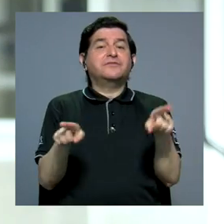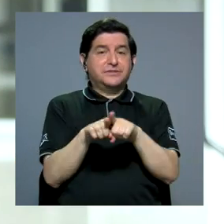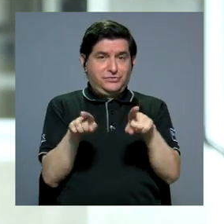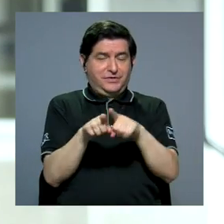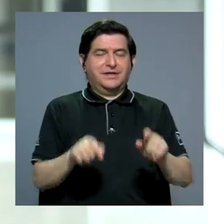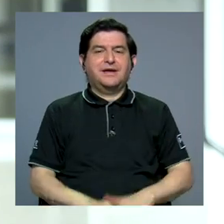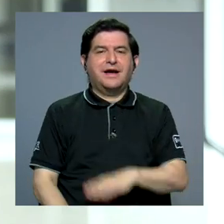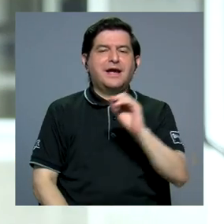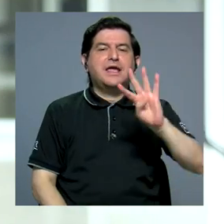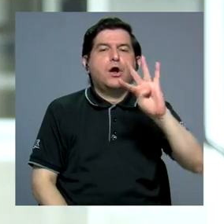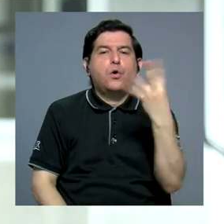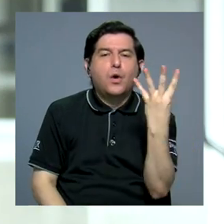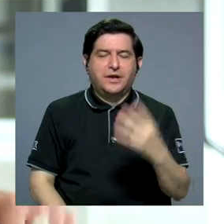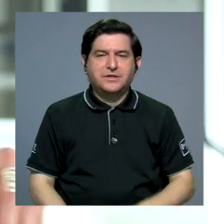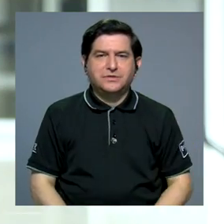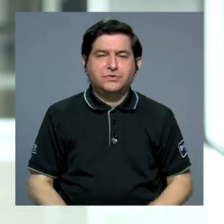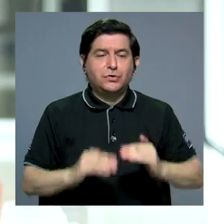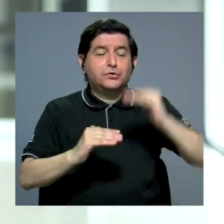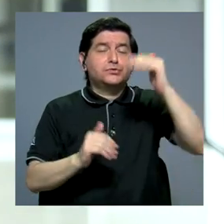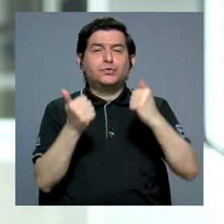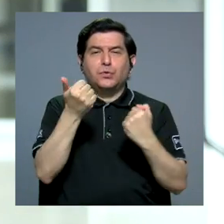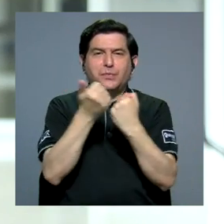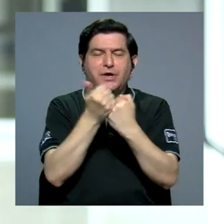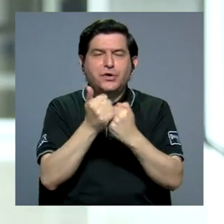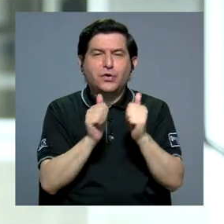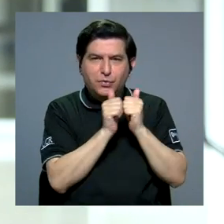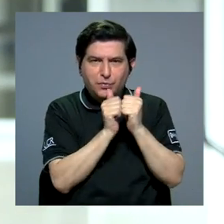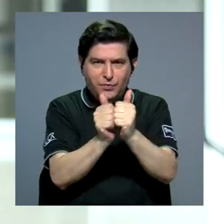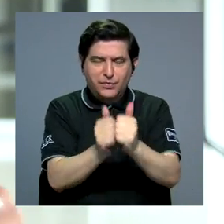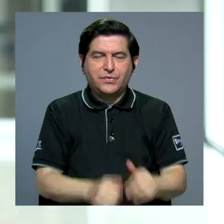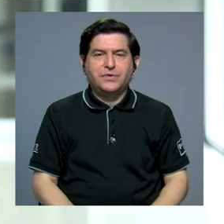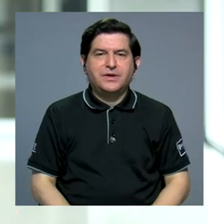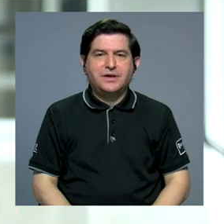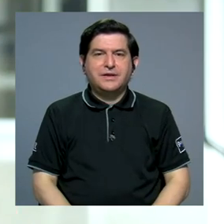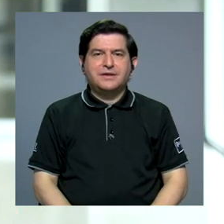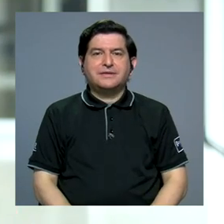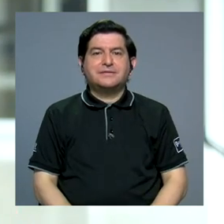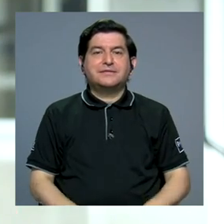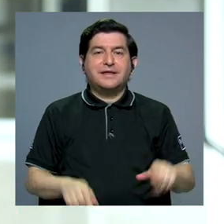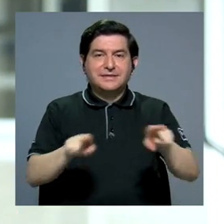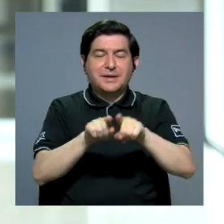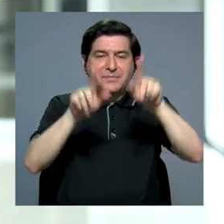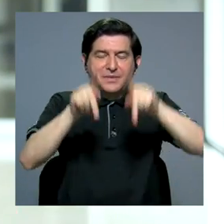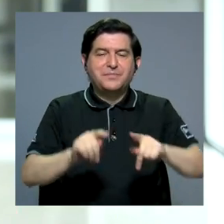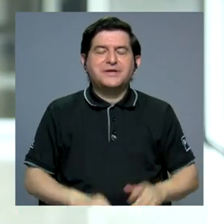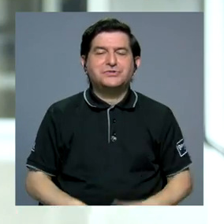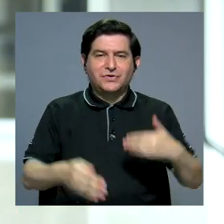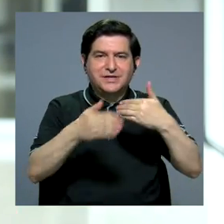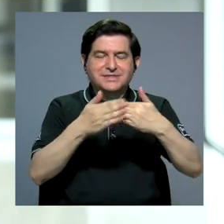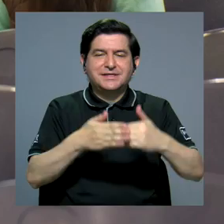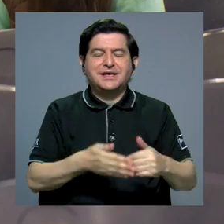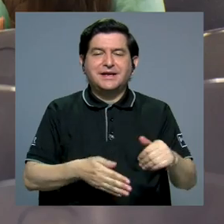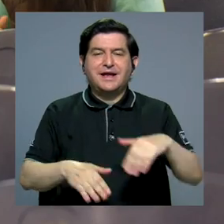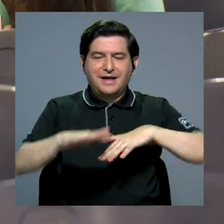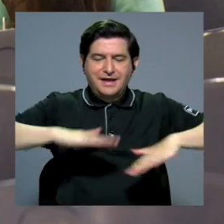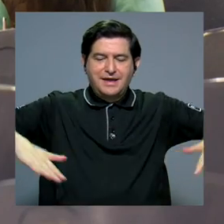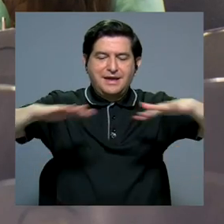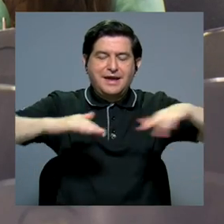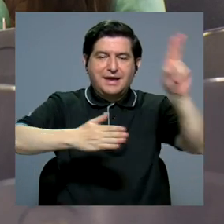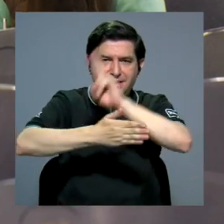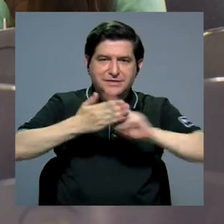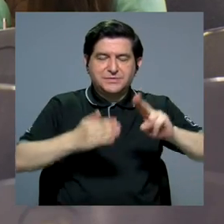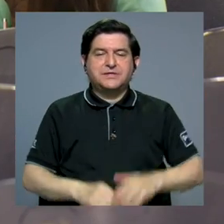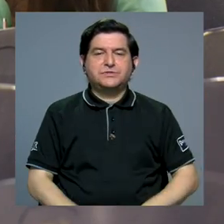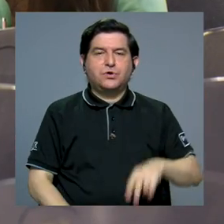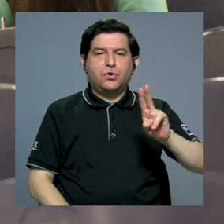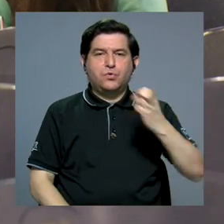también. Y en cuarto lugar, un mayor apoyo y acompañamiento por parte de su gente cercana dentro del ámbito universitario. A su